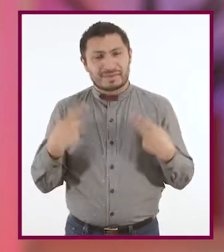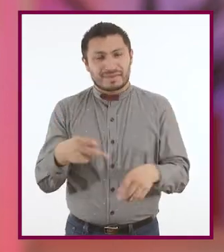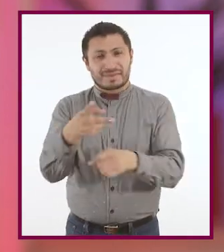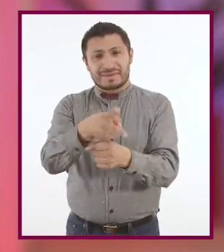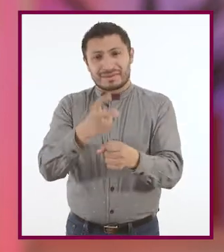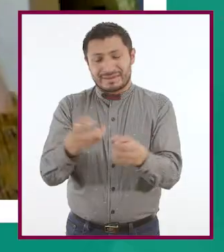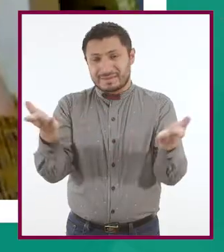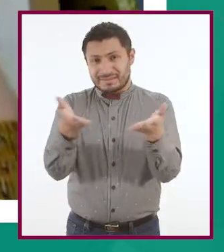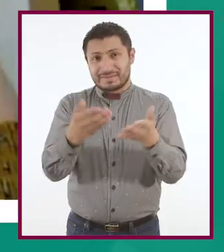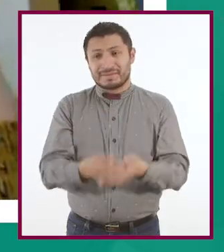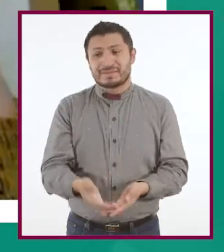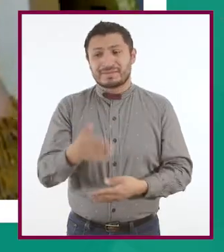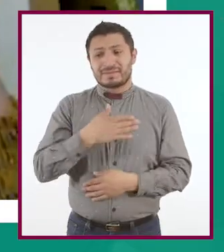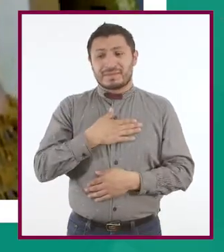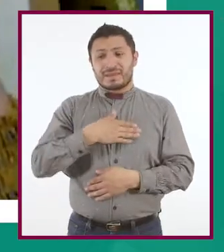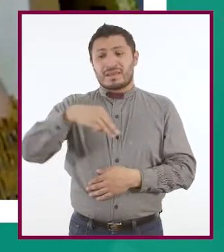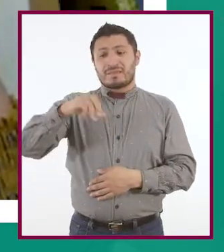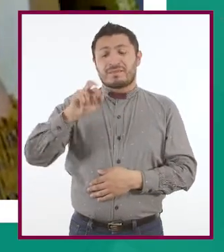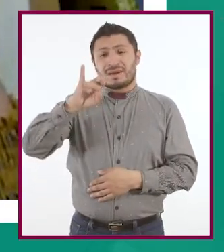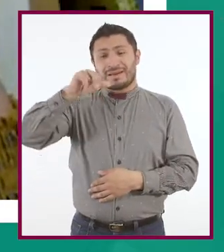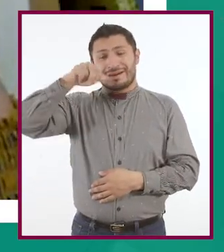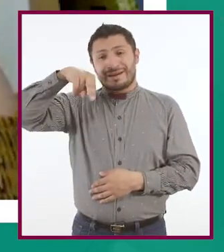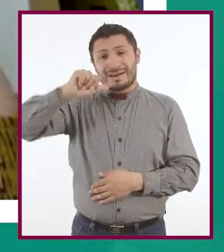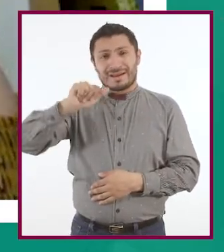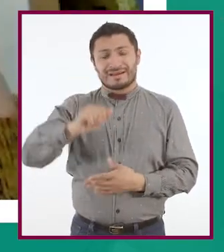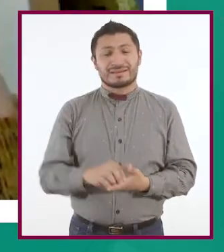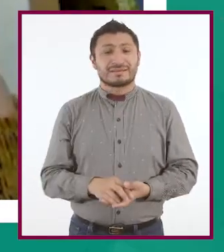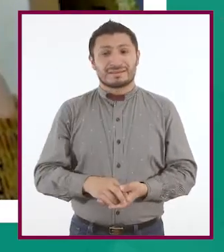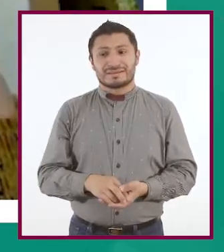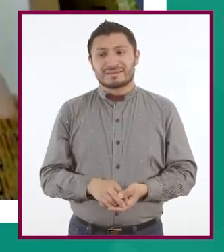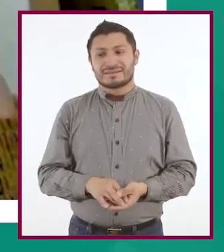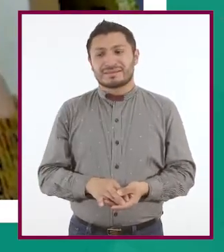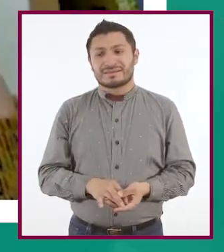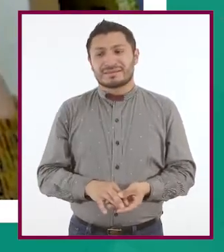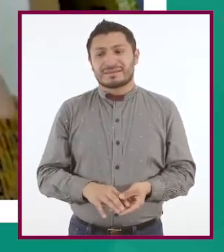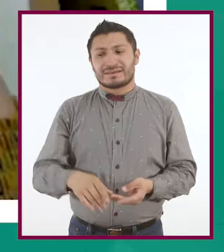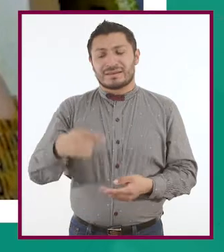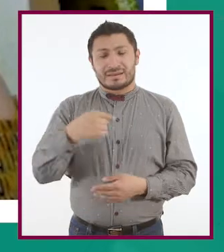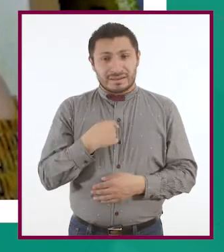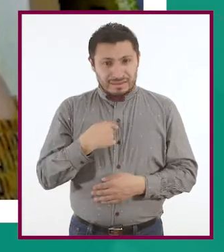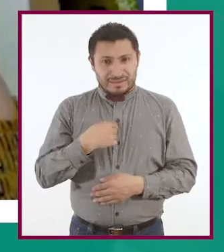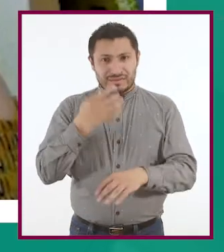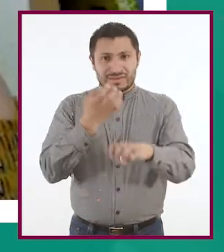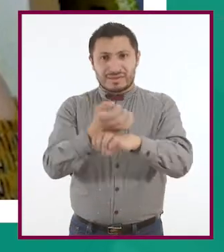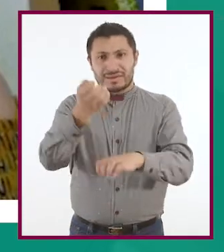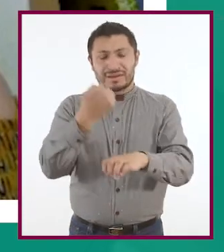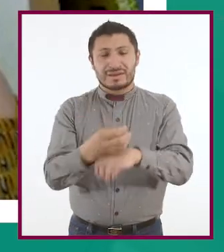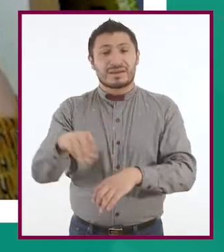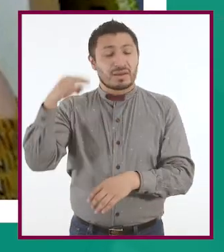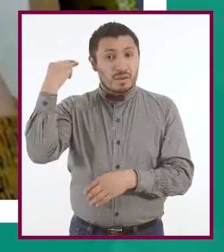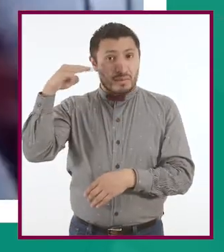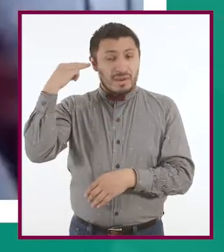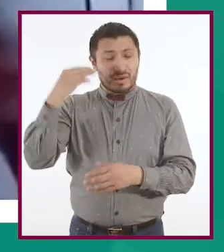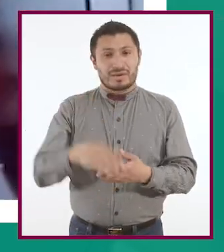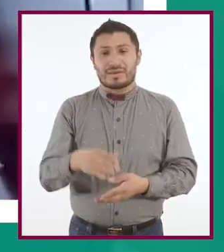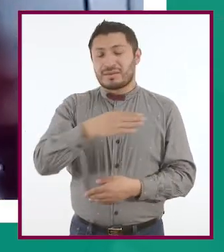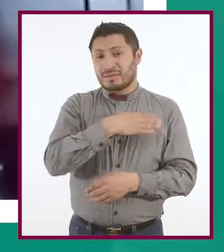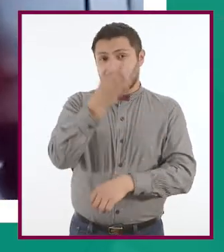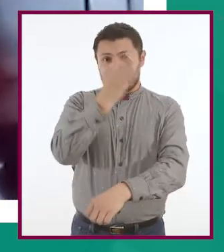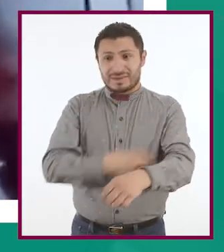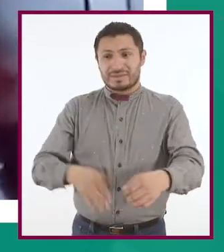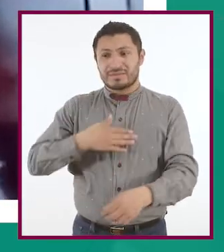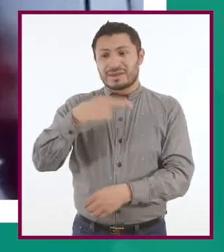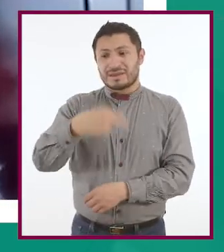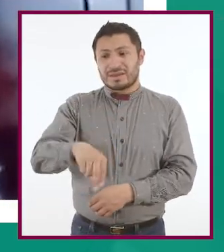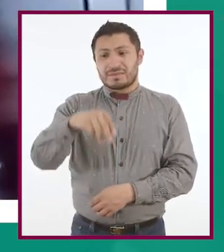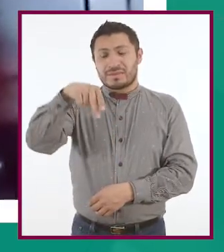invitados. Mi nombre es Mariana Lisbet Pérez Castañeda, soy de las FETI 149 y soy del estado de Michoacán. Buenas tardes, mi nombre es